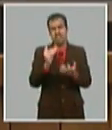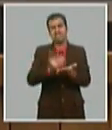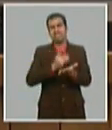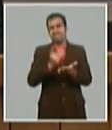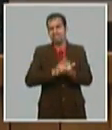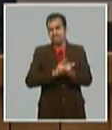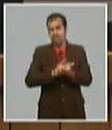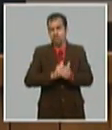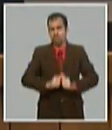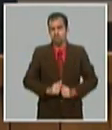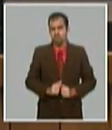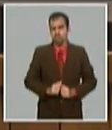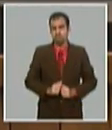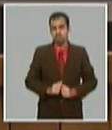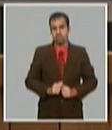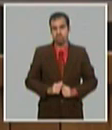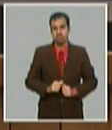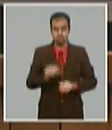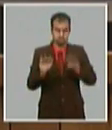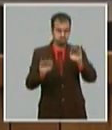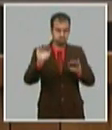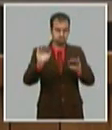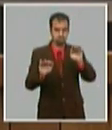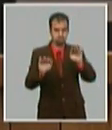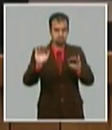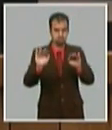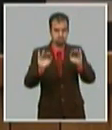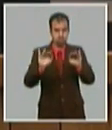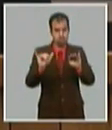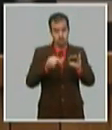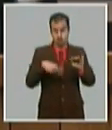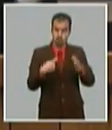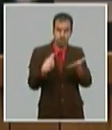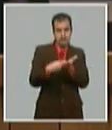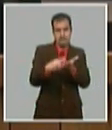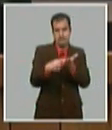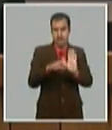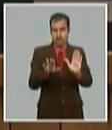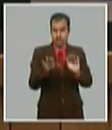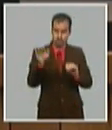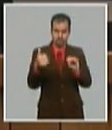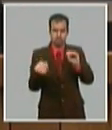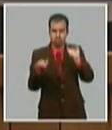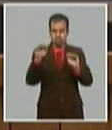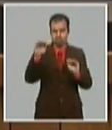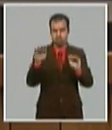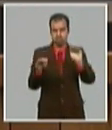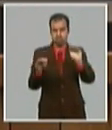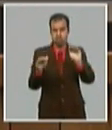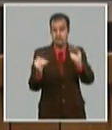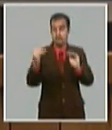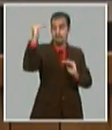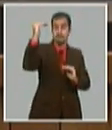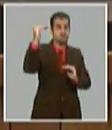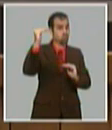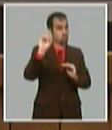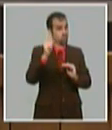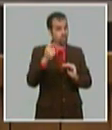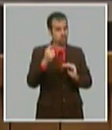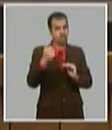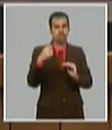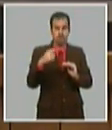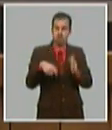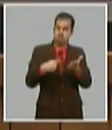se van pagando, para no detener, o sea, para detener la espiral de endeudamiento e irlas reduciendo gradualmente.